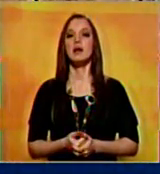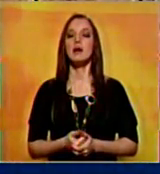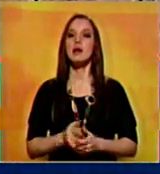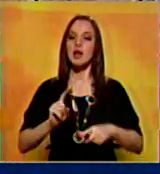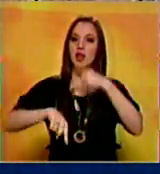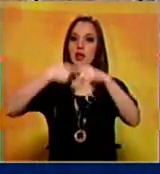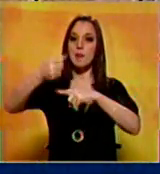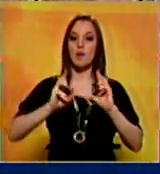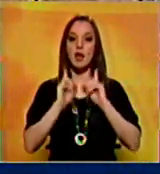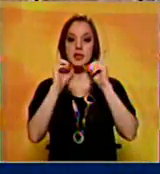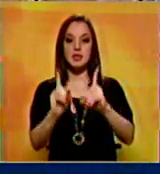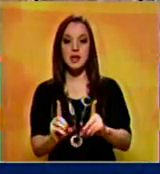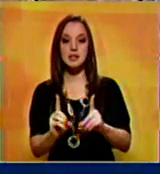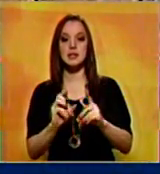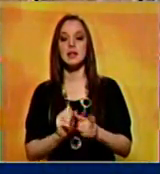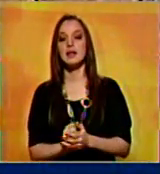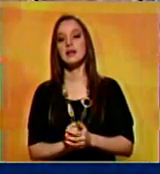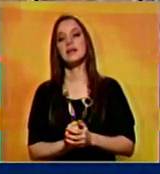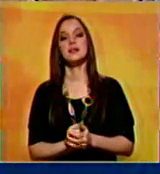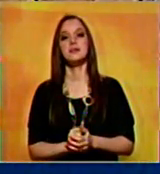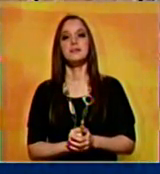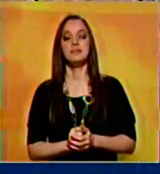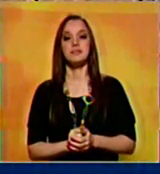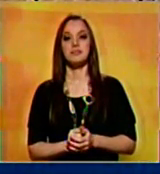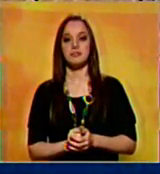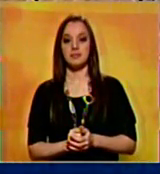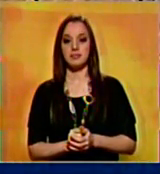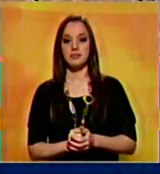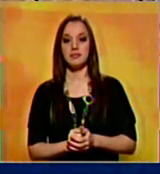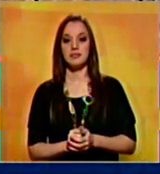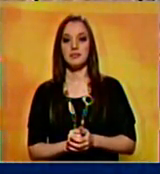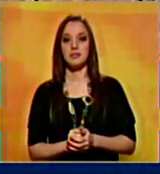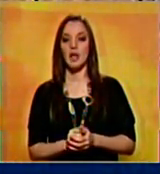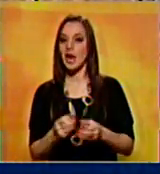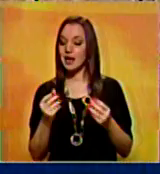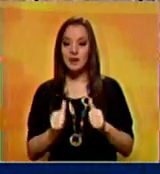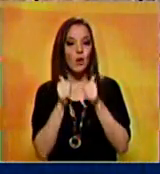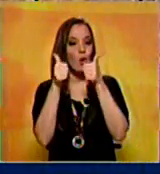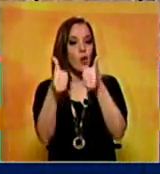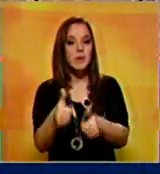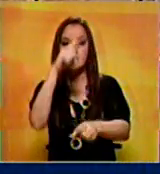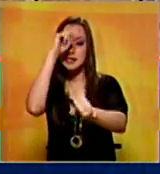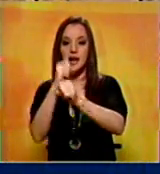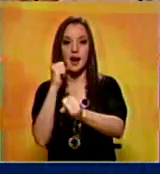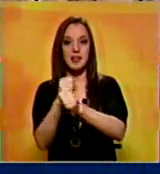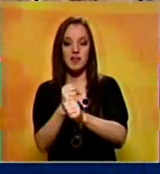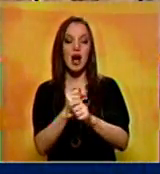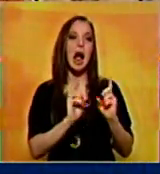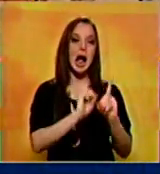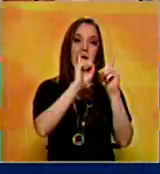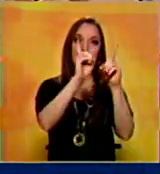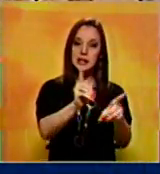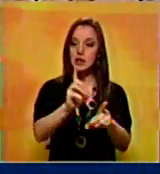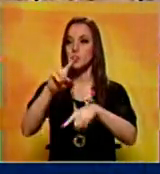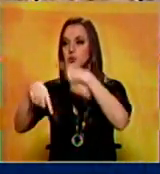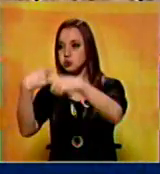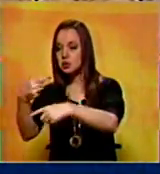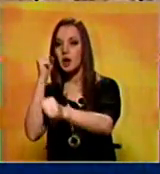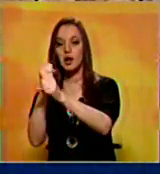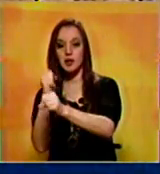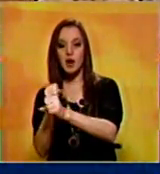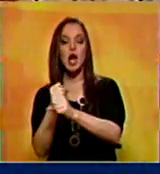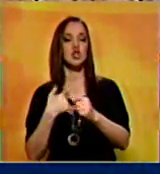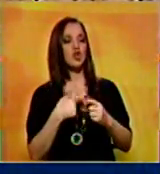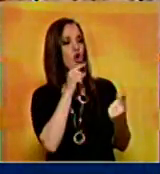las decisiones y ponerlas en marcha. Y le comentaba yo al presidente